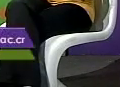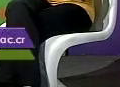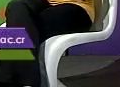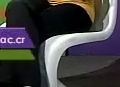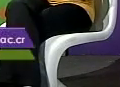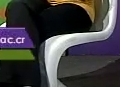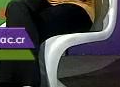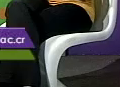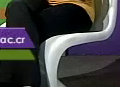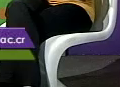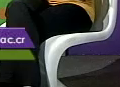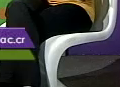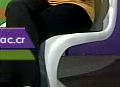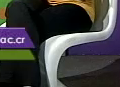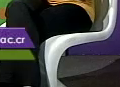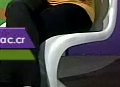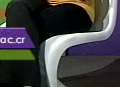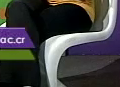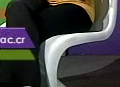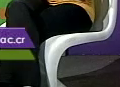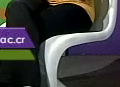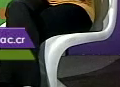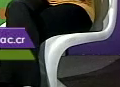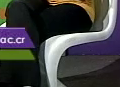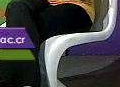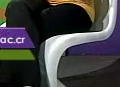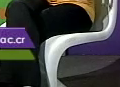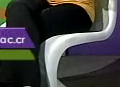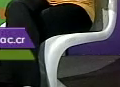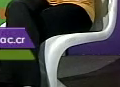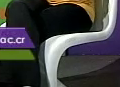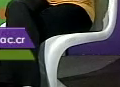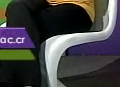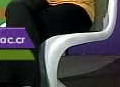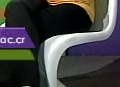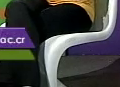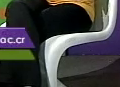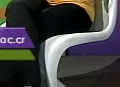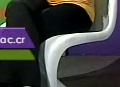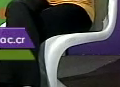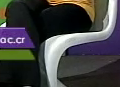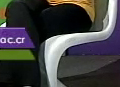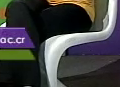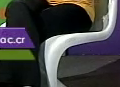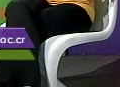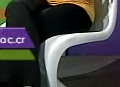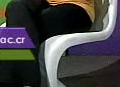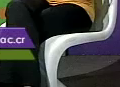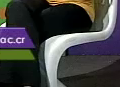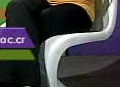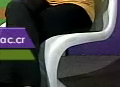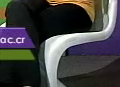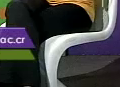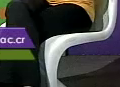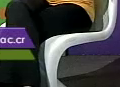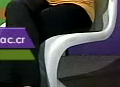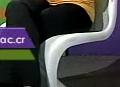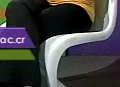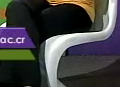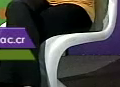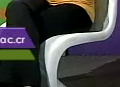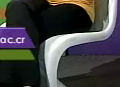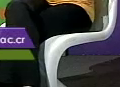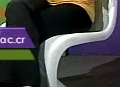.ucr.ac.cr y envíen comentarios, preguntas o sugerencias. Si desean ver este programa o ediciones